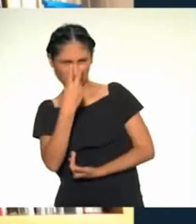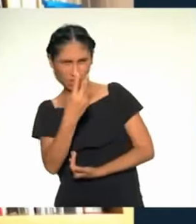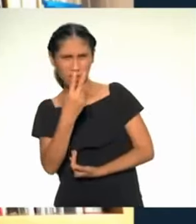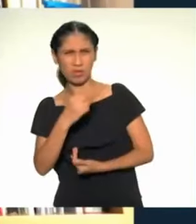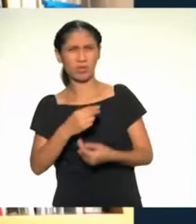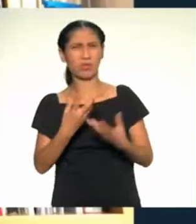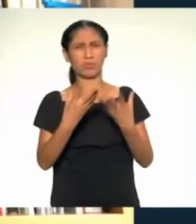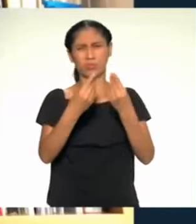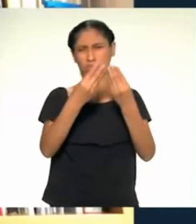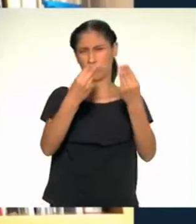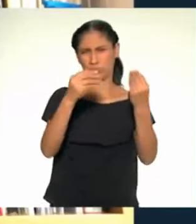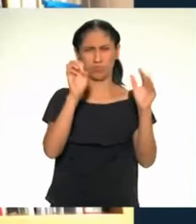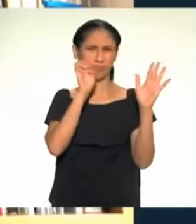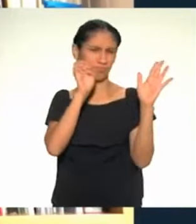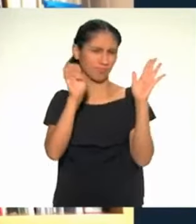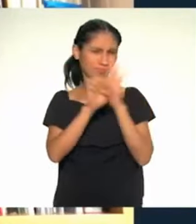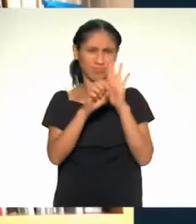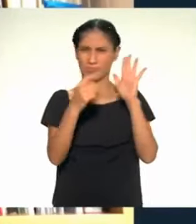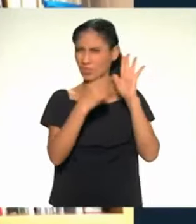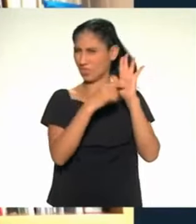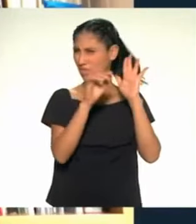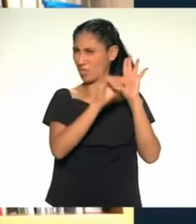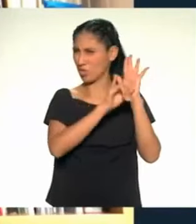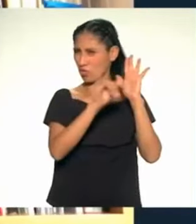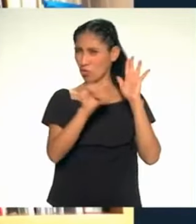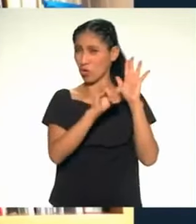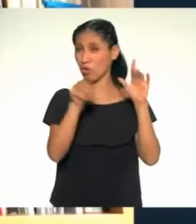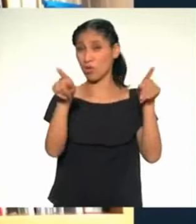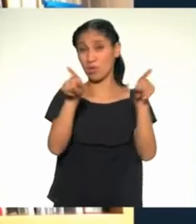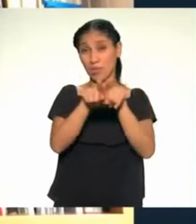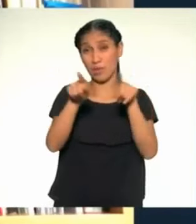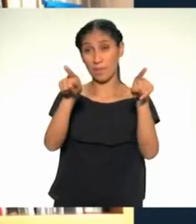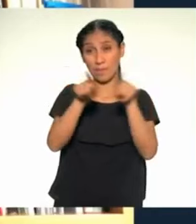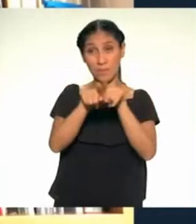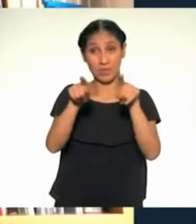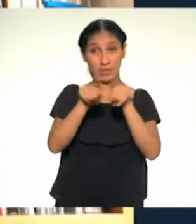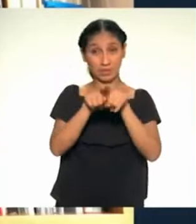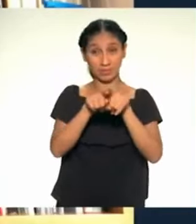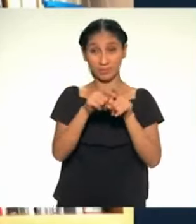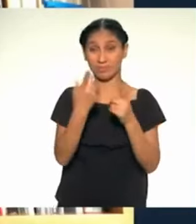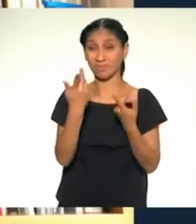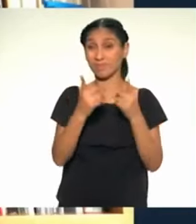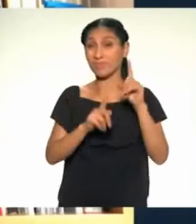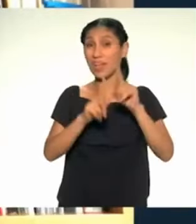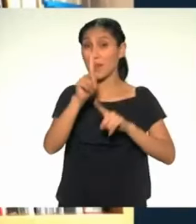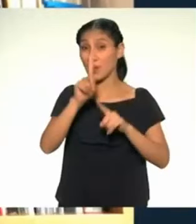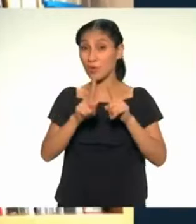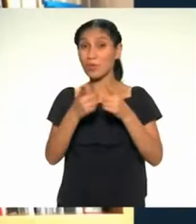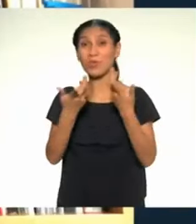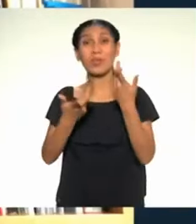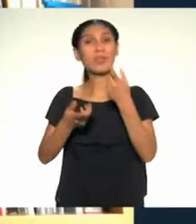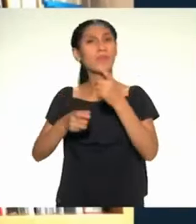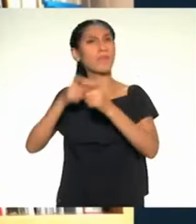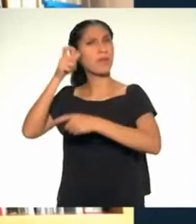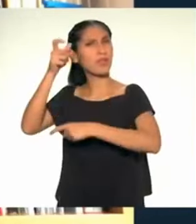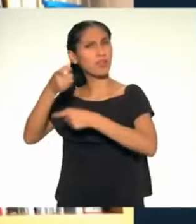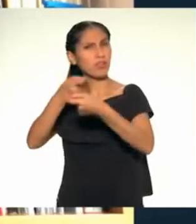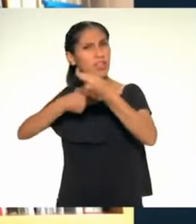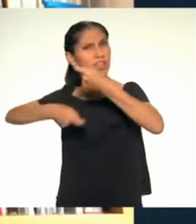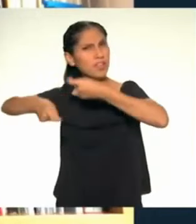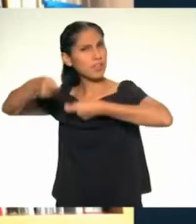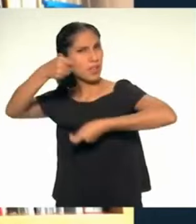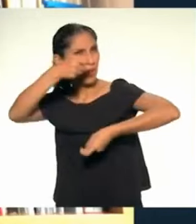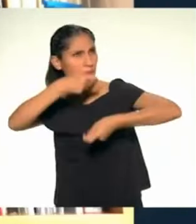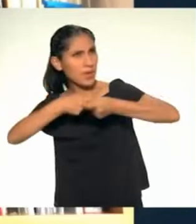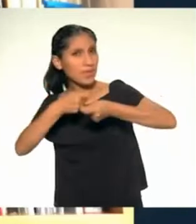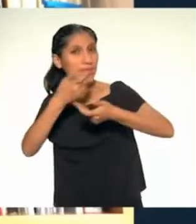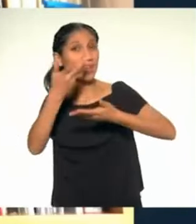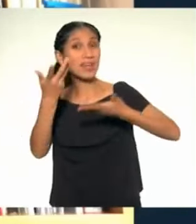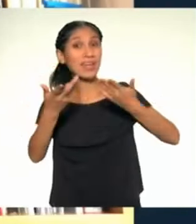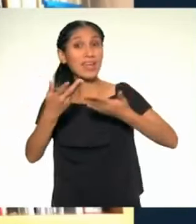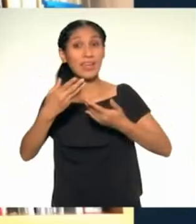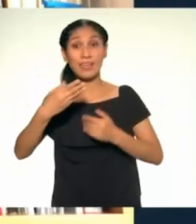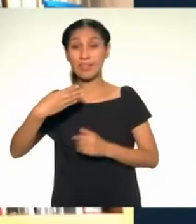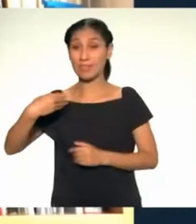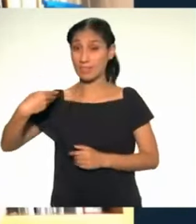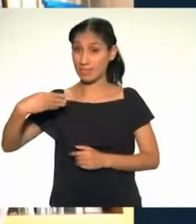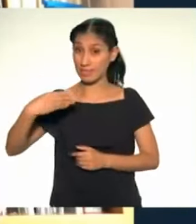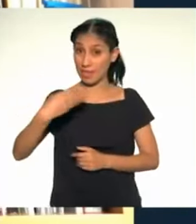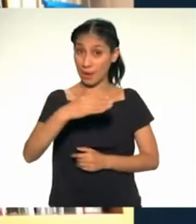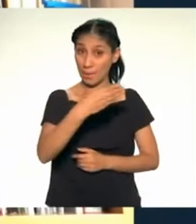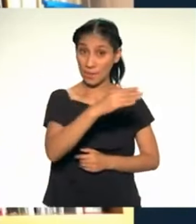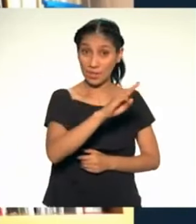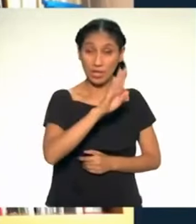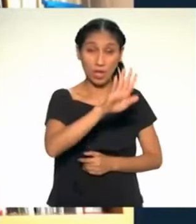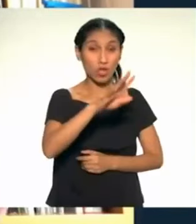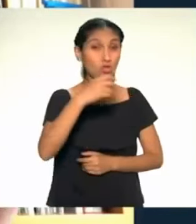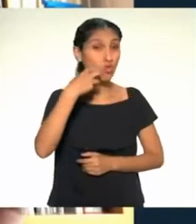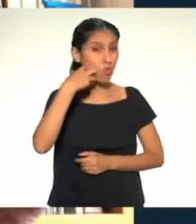ejemplos como estos o aquellos emprendedores que utilizan, por ejemplo, la piel del pescado para